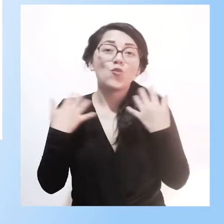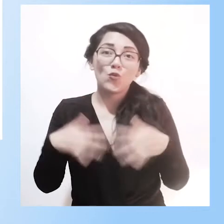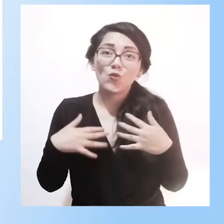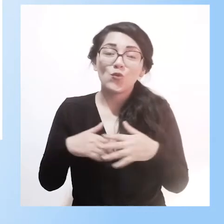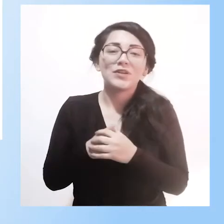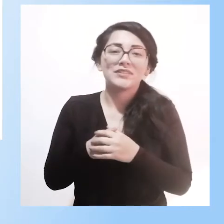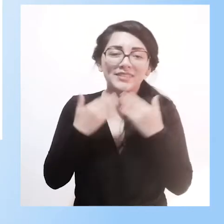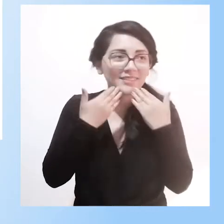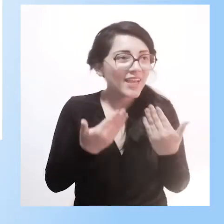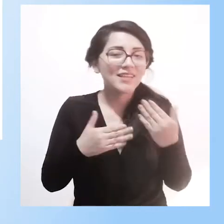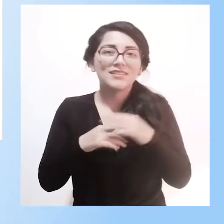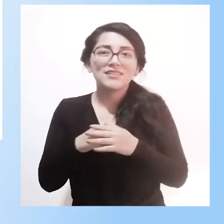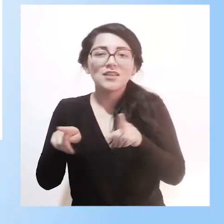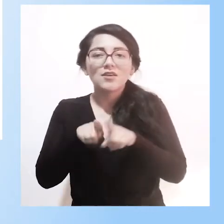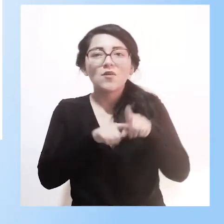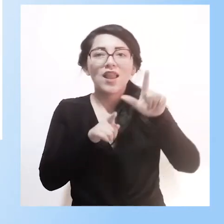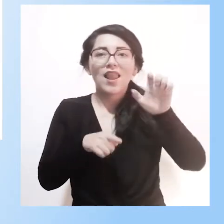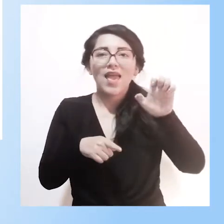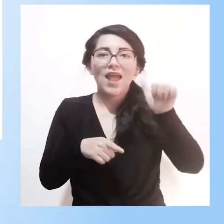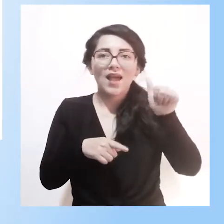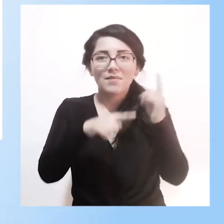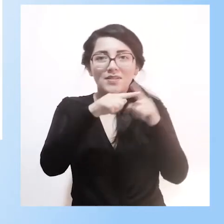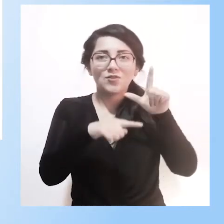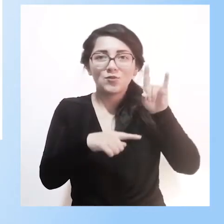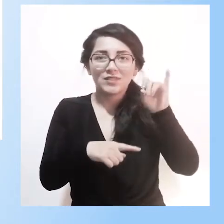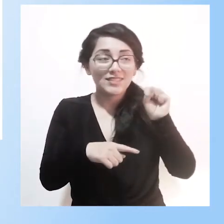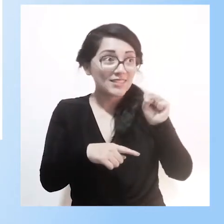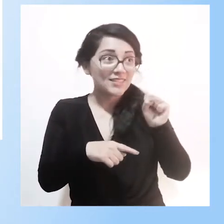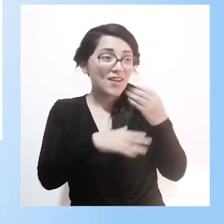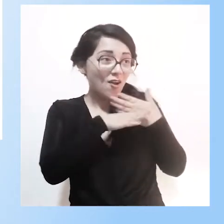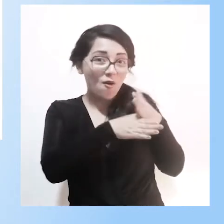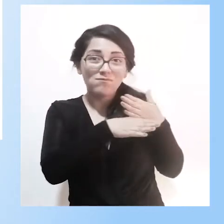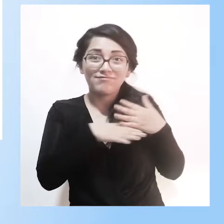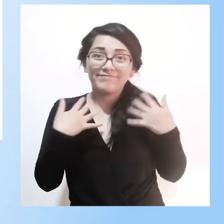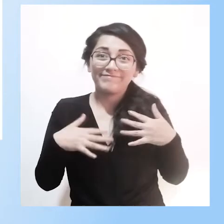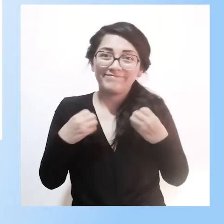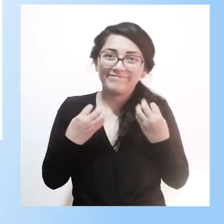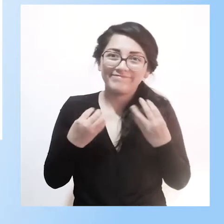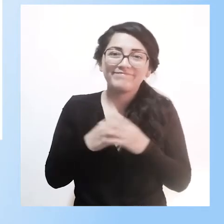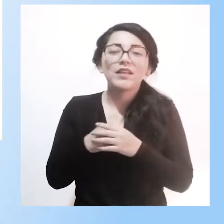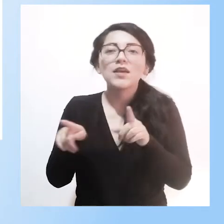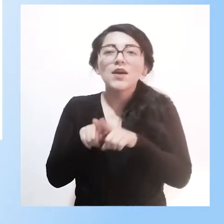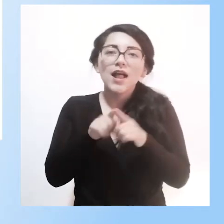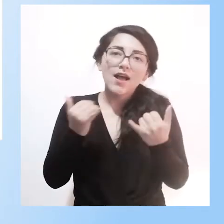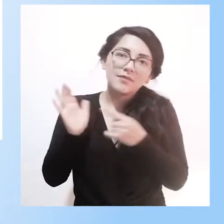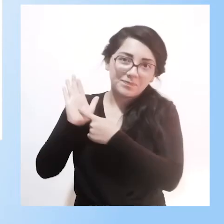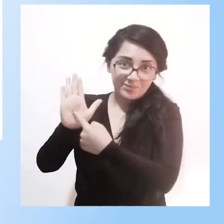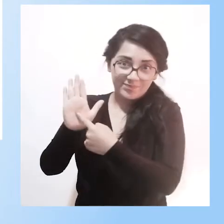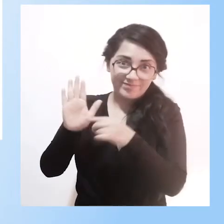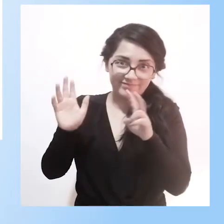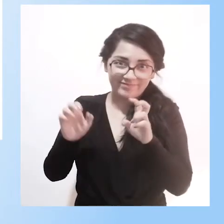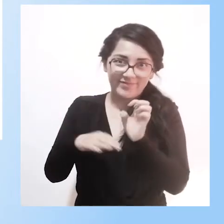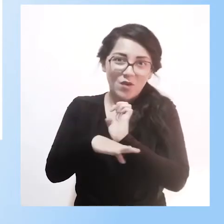gracias por estar compartiendo también con Lea y con Luis en este importante panel. Bueno, les voy a mostrar un poco qué se ha hecho desde el Ecuador.